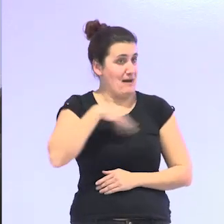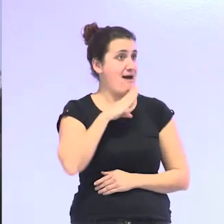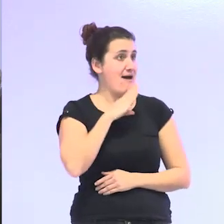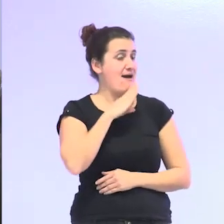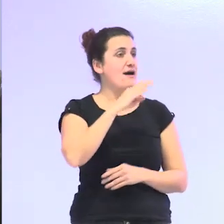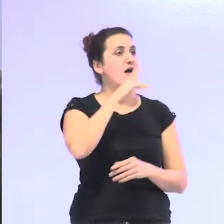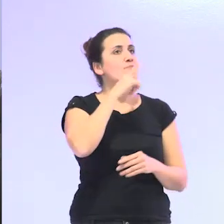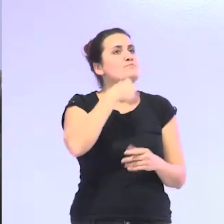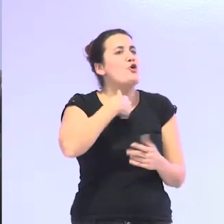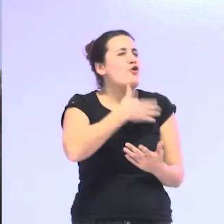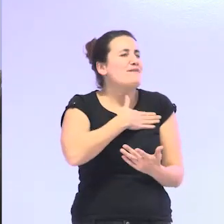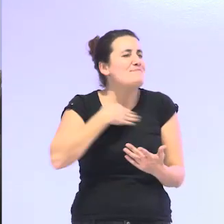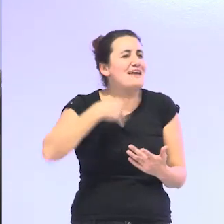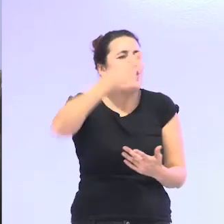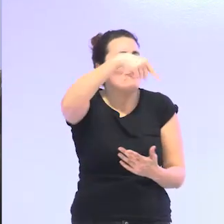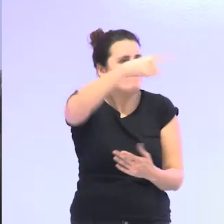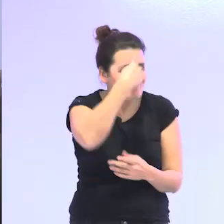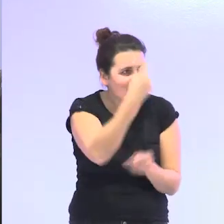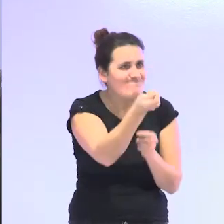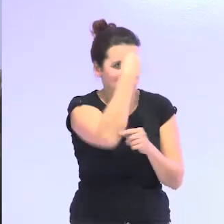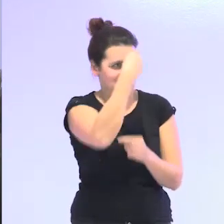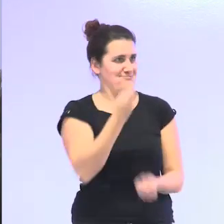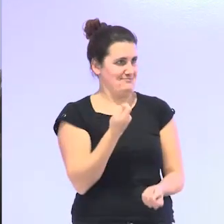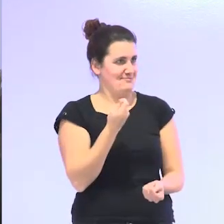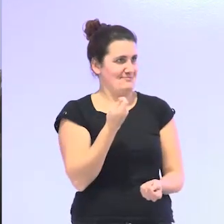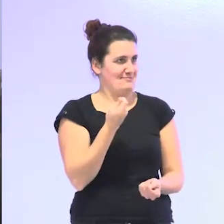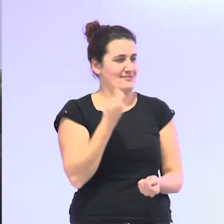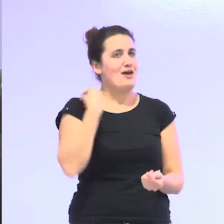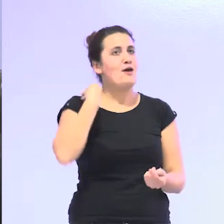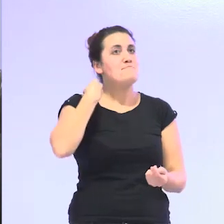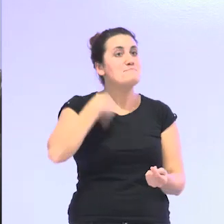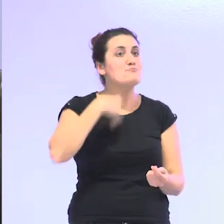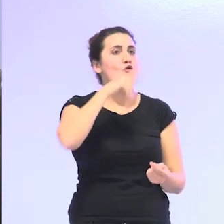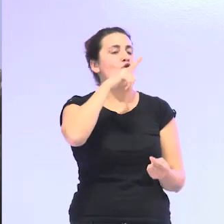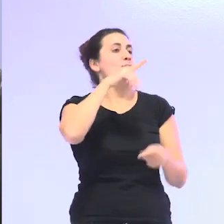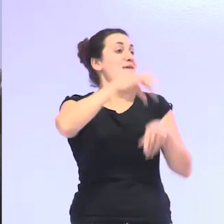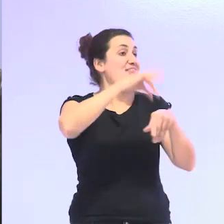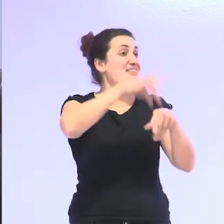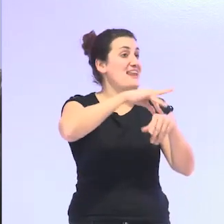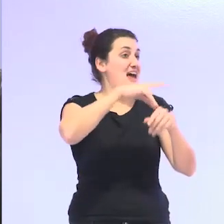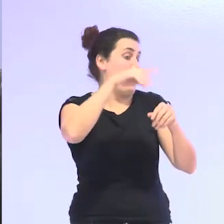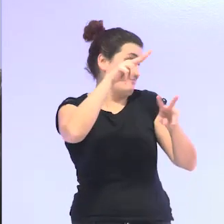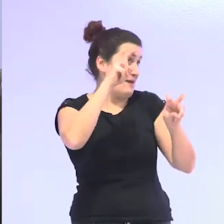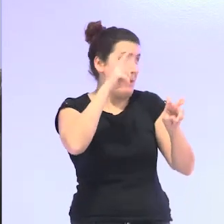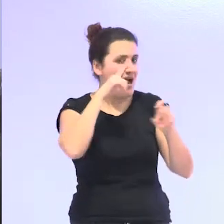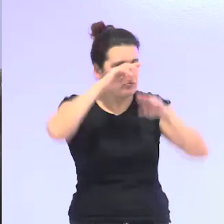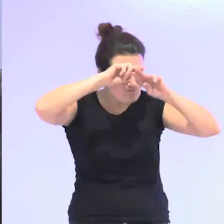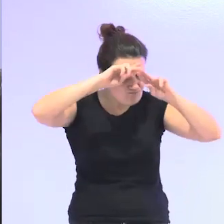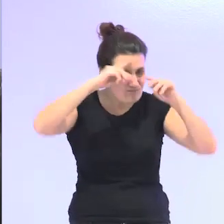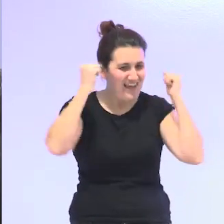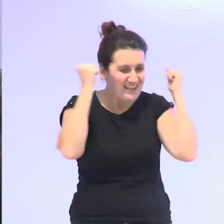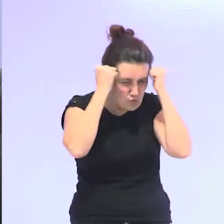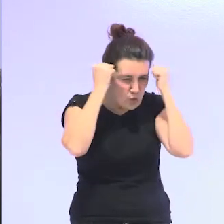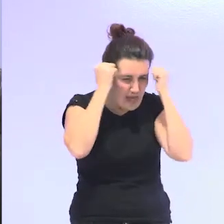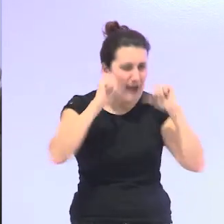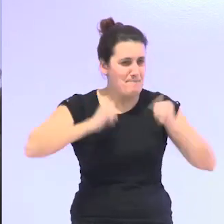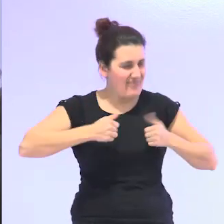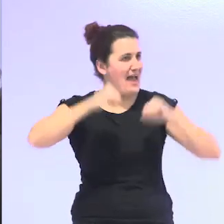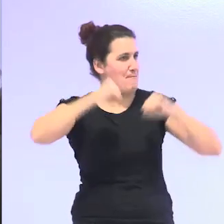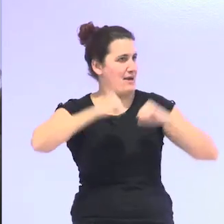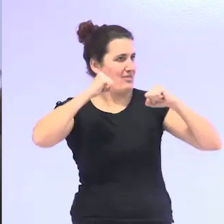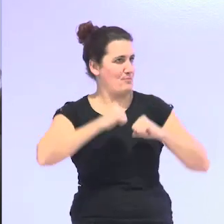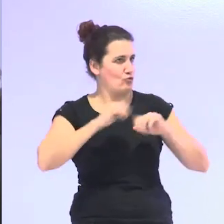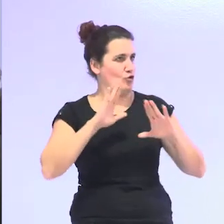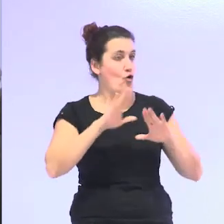quiero que que se os quede en la cabeza de que fue la medicina y la salud la que empezó fundamentalmente a estudiar el envejecimiento y por eso